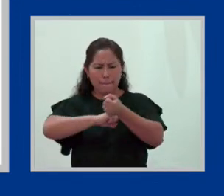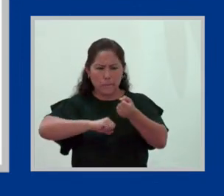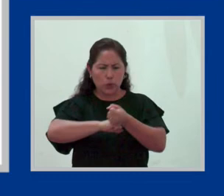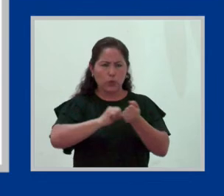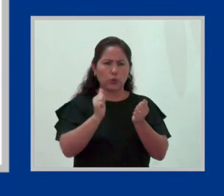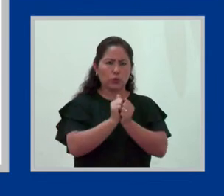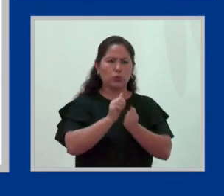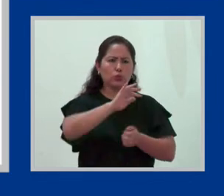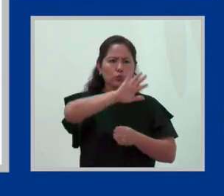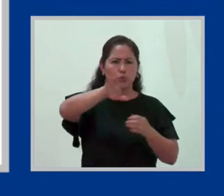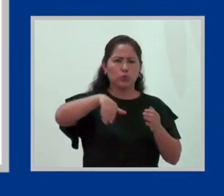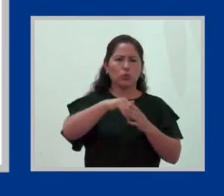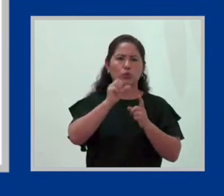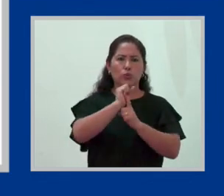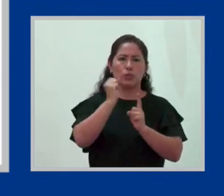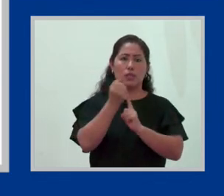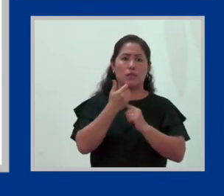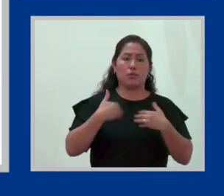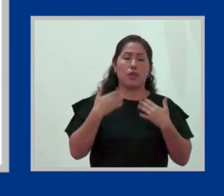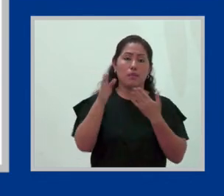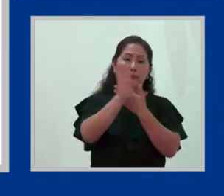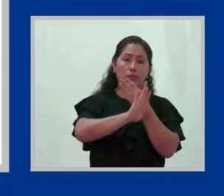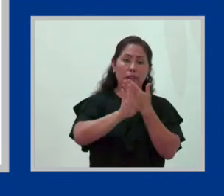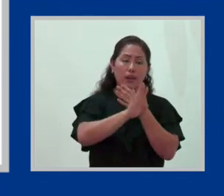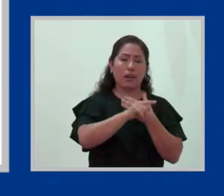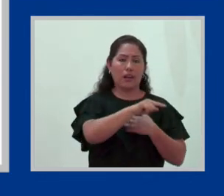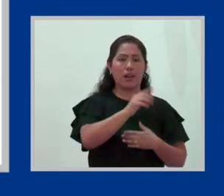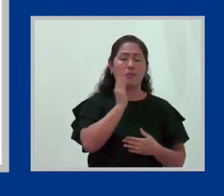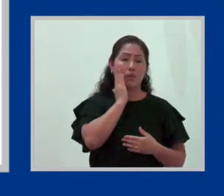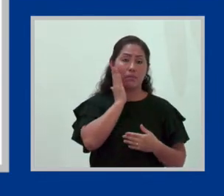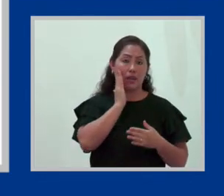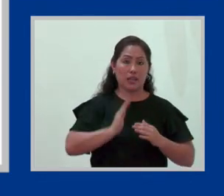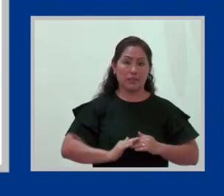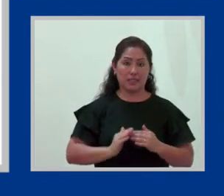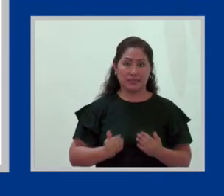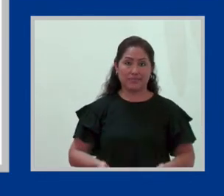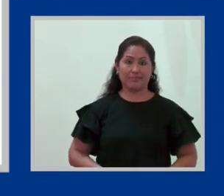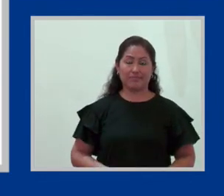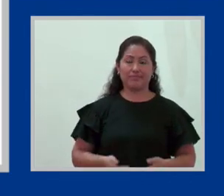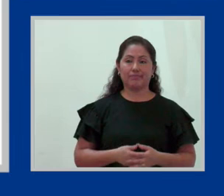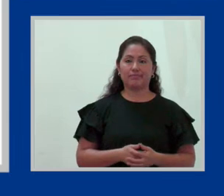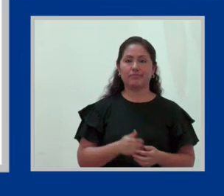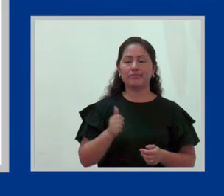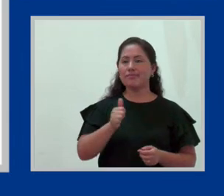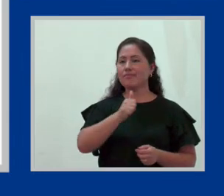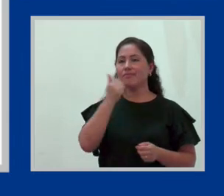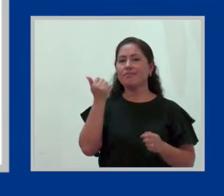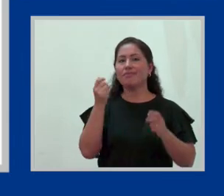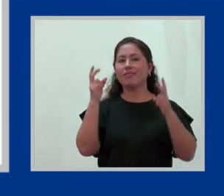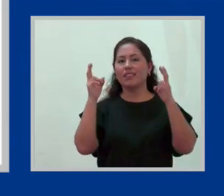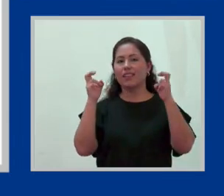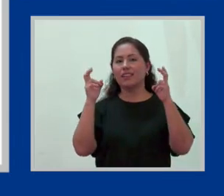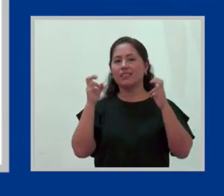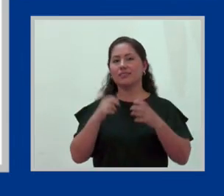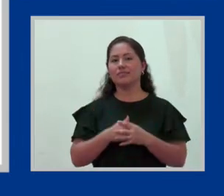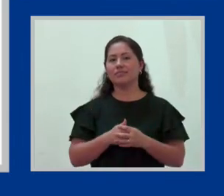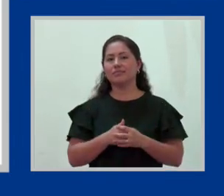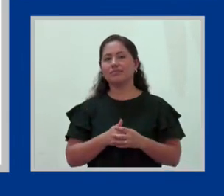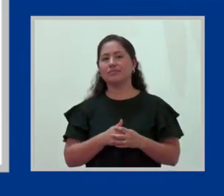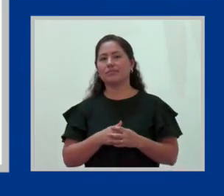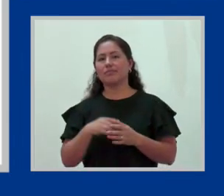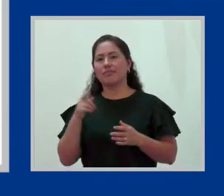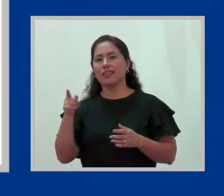los actores sociales para poder proteger a la maternidad. Otro tema es la segregación profesional